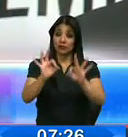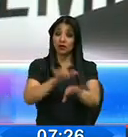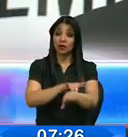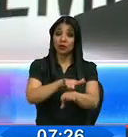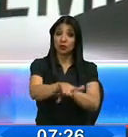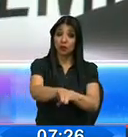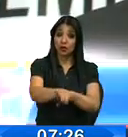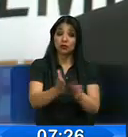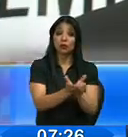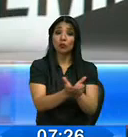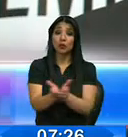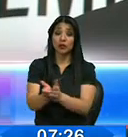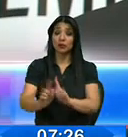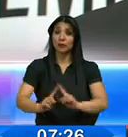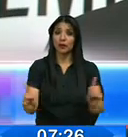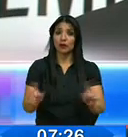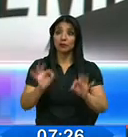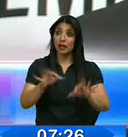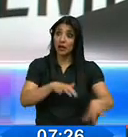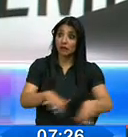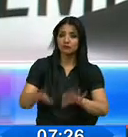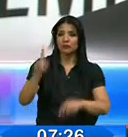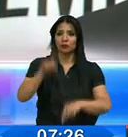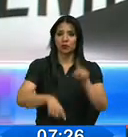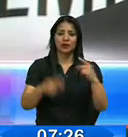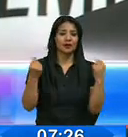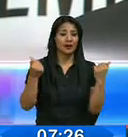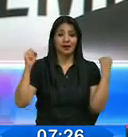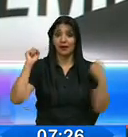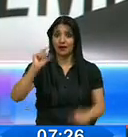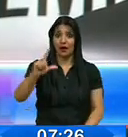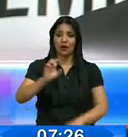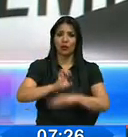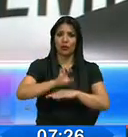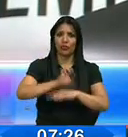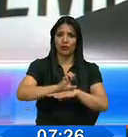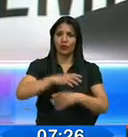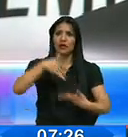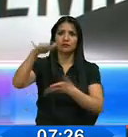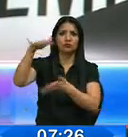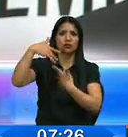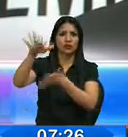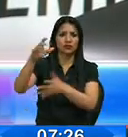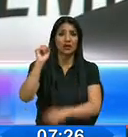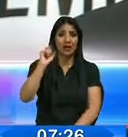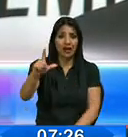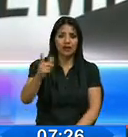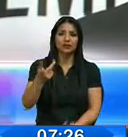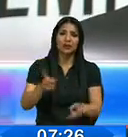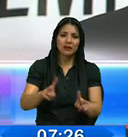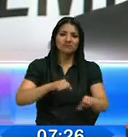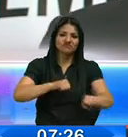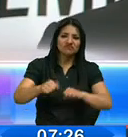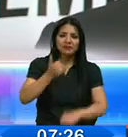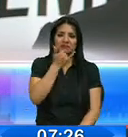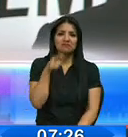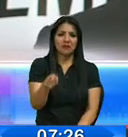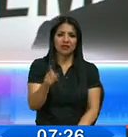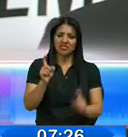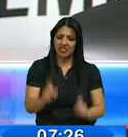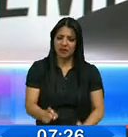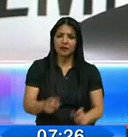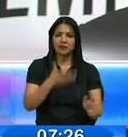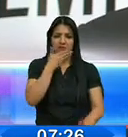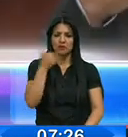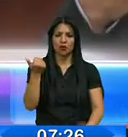y puertos, pero no tenemos mejor logística, porque es carísimo en nuestro país exportar y porque es ineficiente la logística. Hay que hacer, por lo